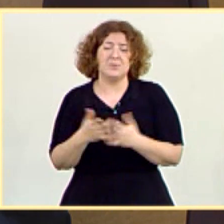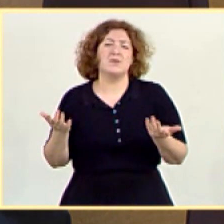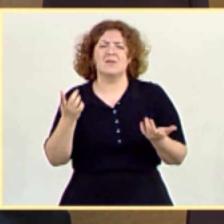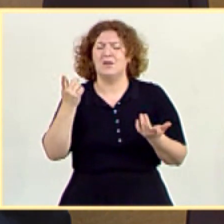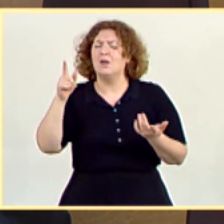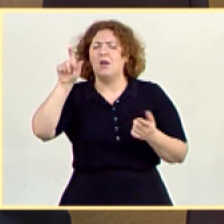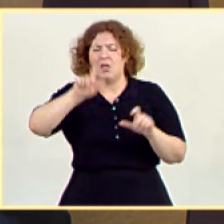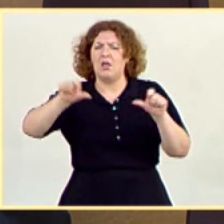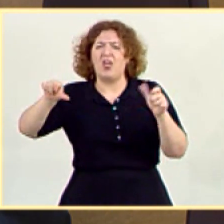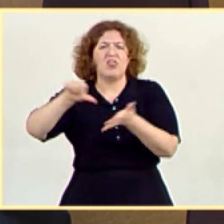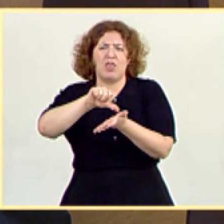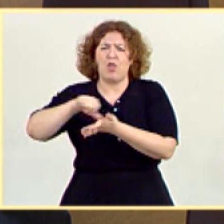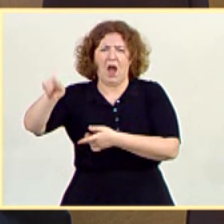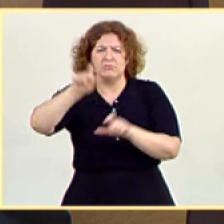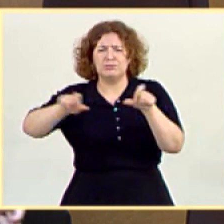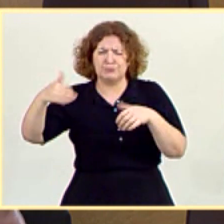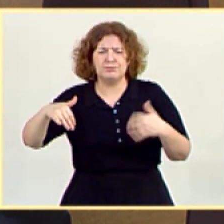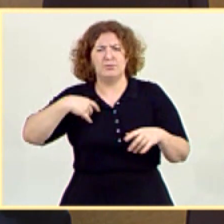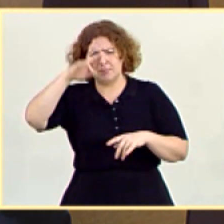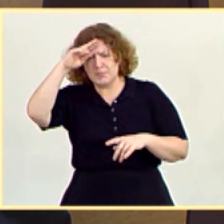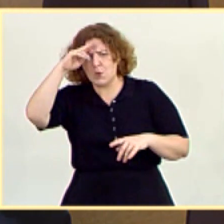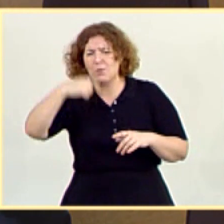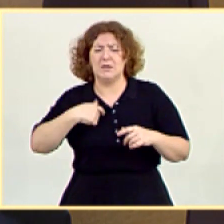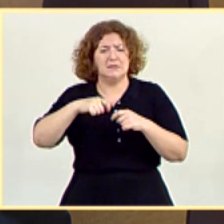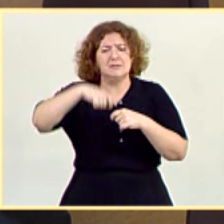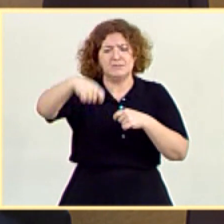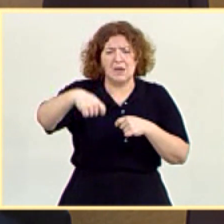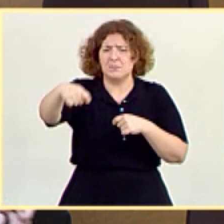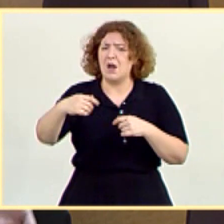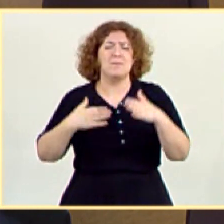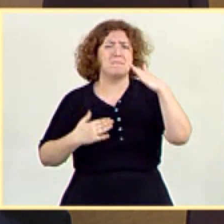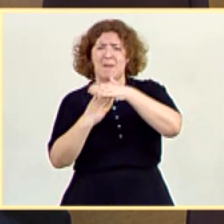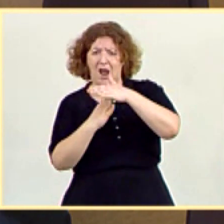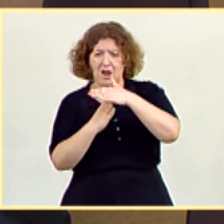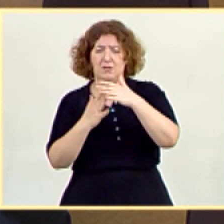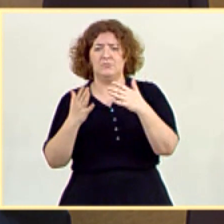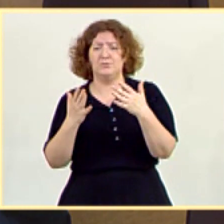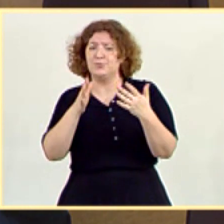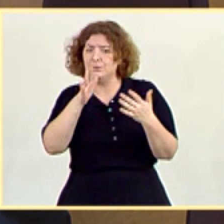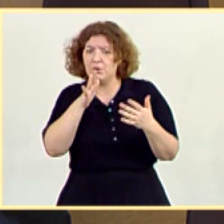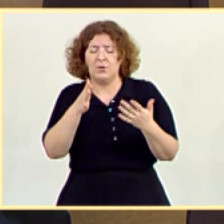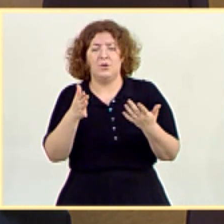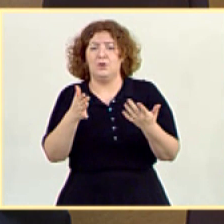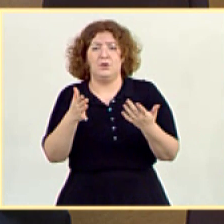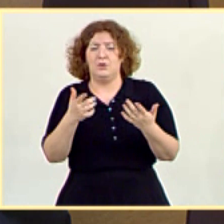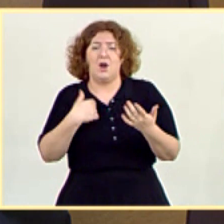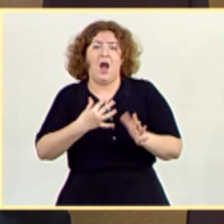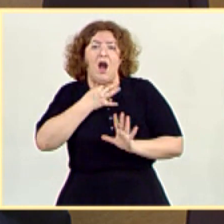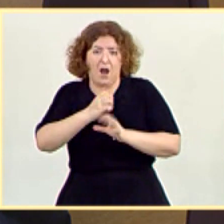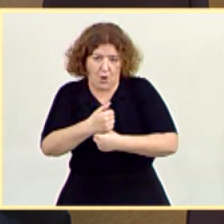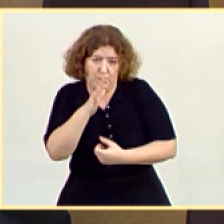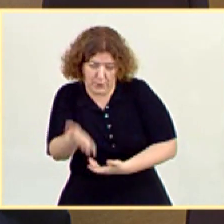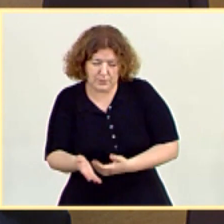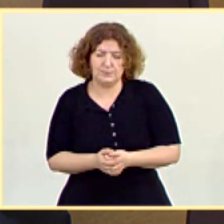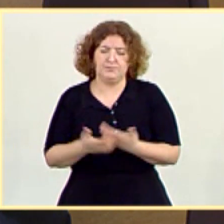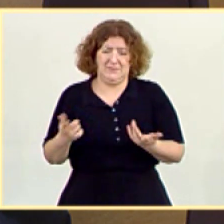ciudadanos y ciudadanas que los plazos de extinción no se hayan parado, que no se haya parado el reloj. De hecho, la situación de